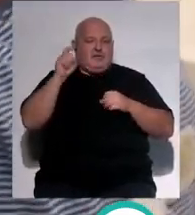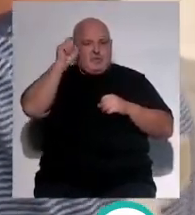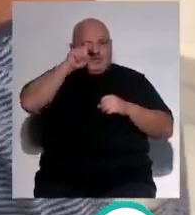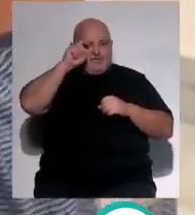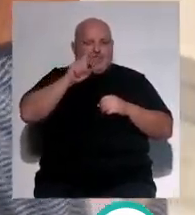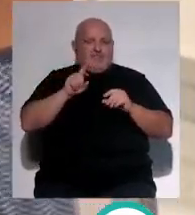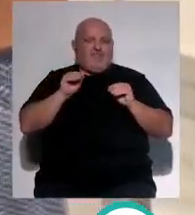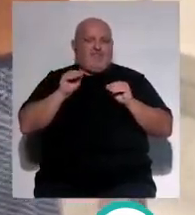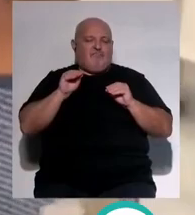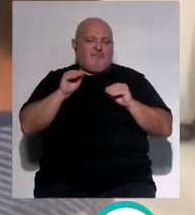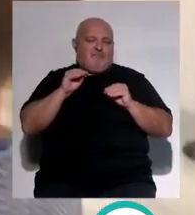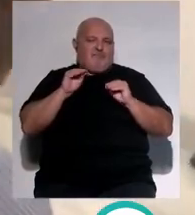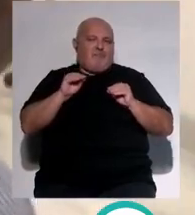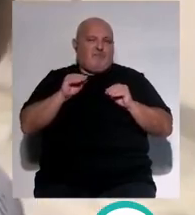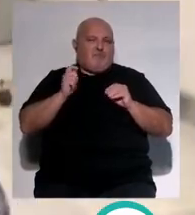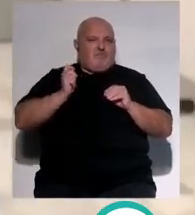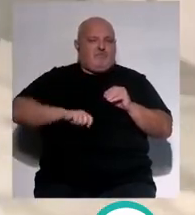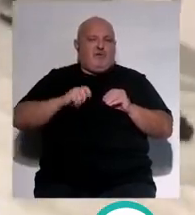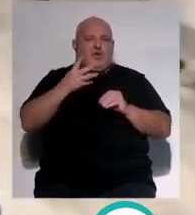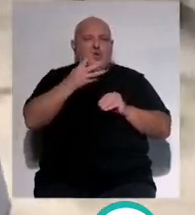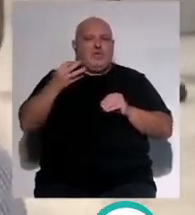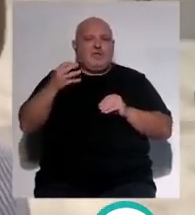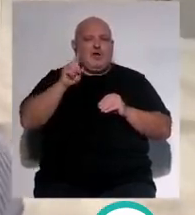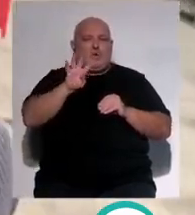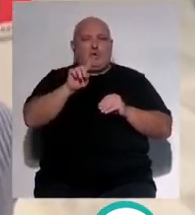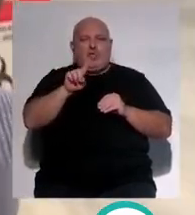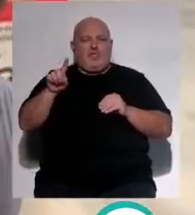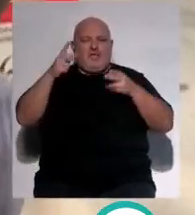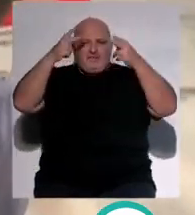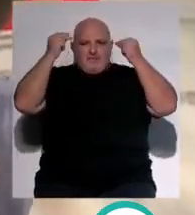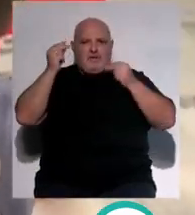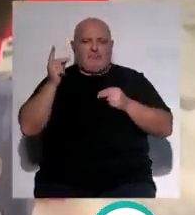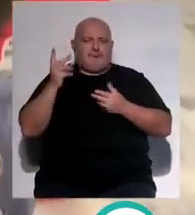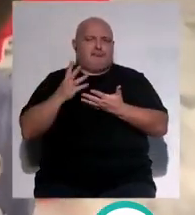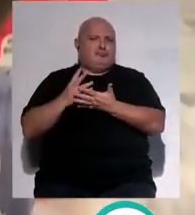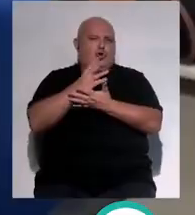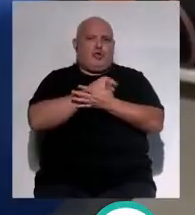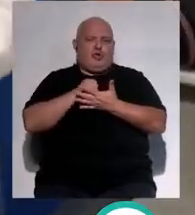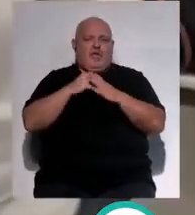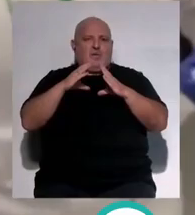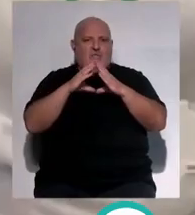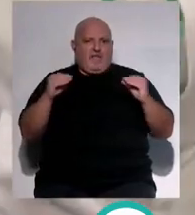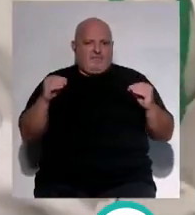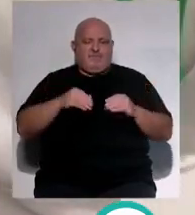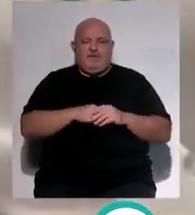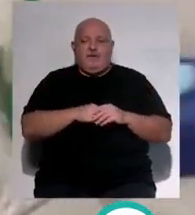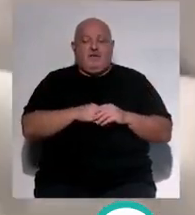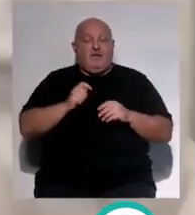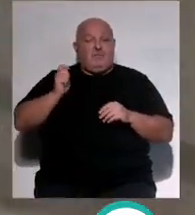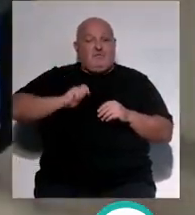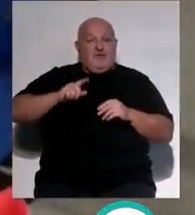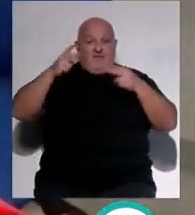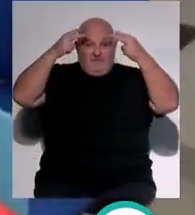Formación Profesional contando con 411 enfermeras referentes escolares en todo el territorio andaluz Estas